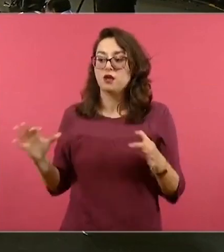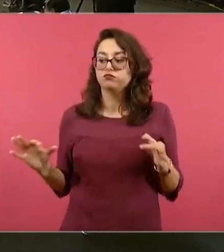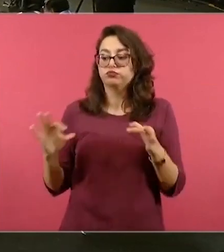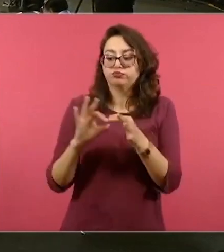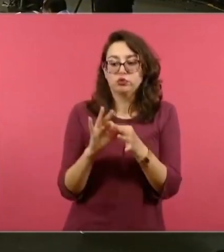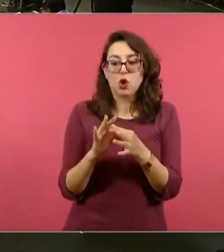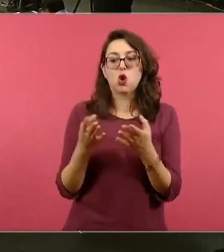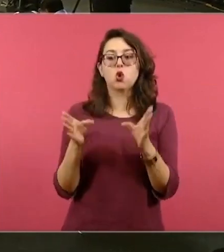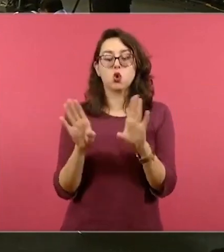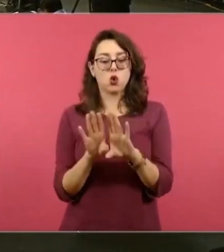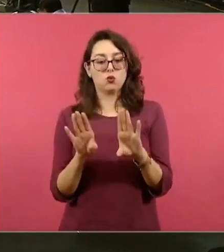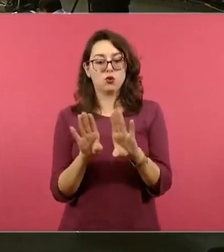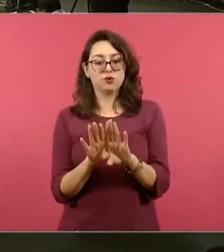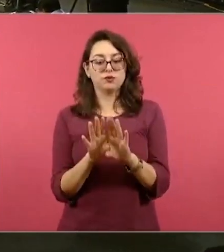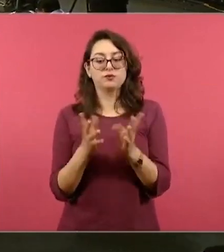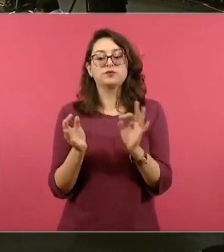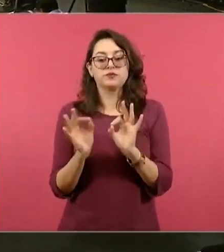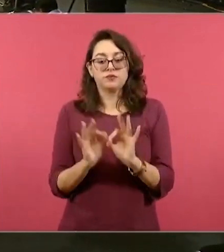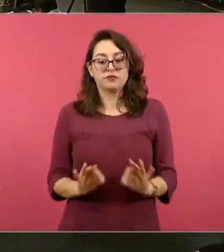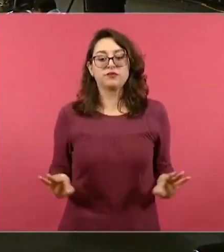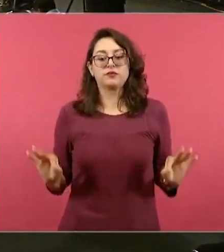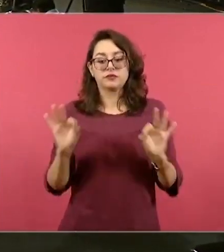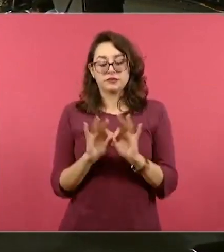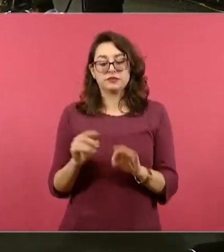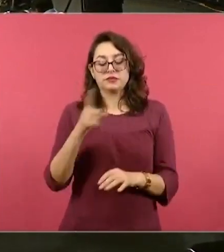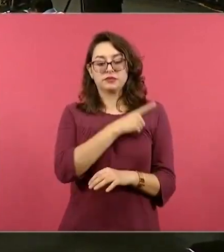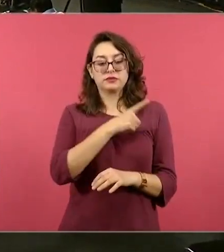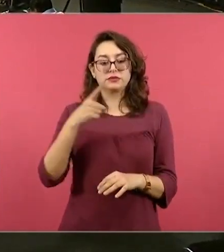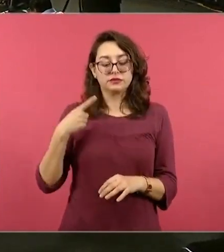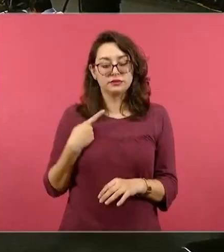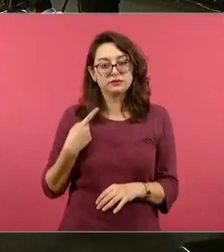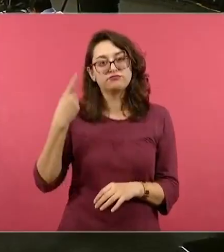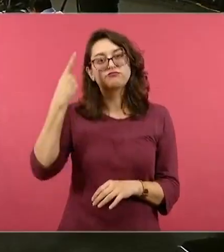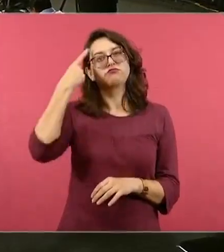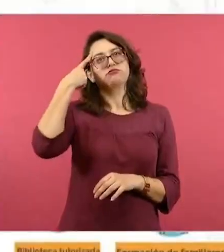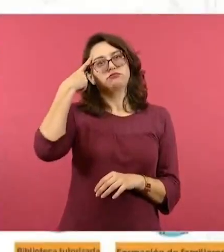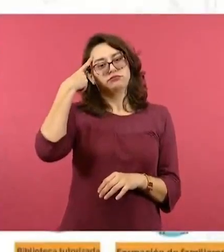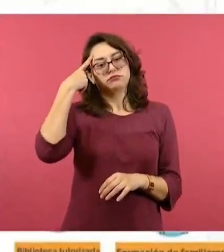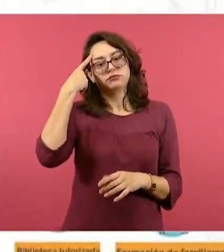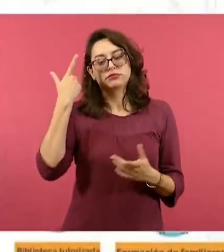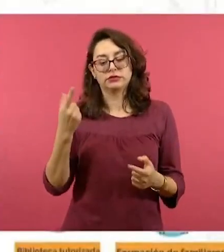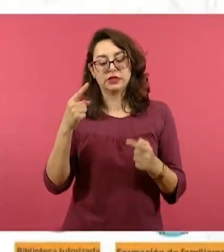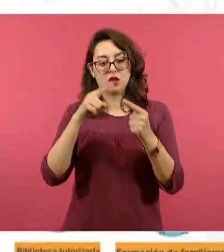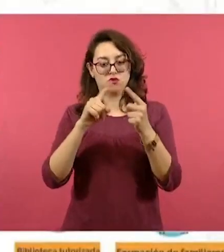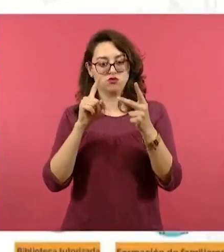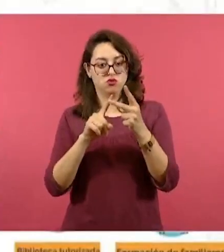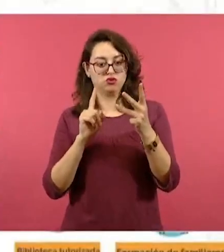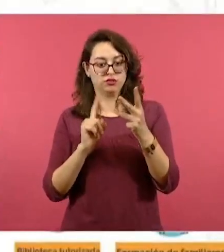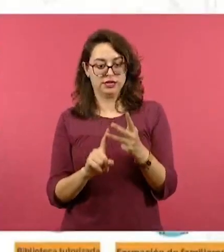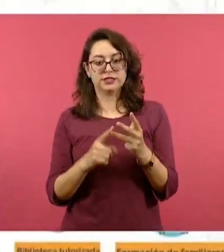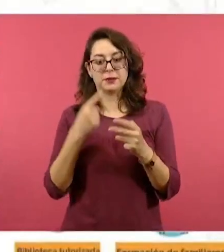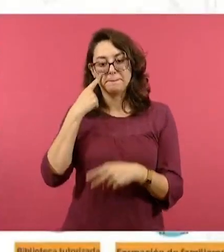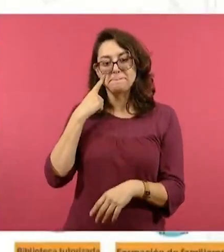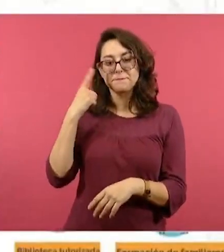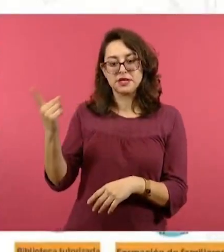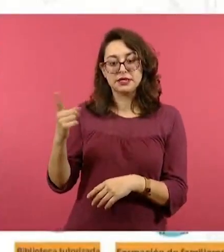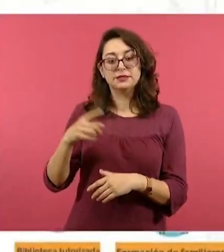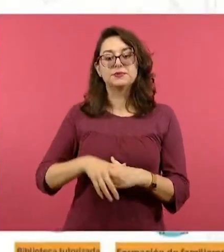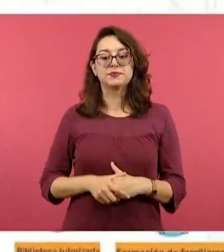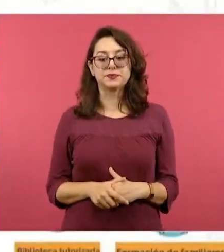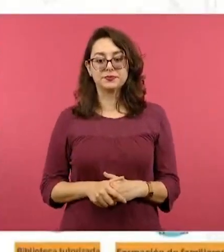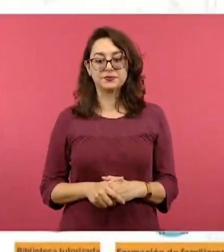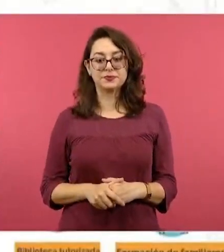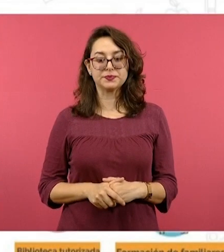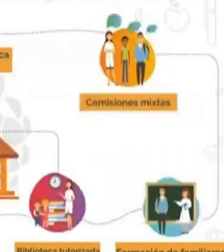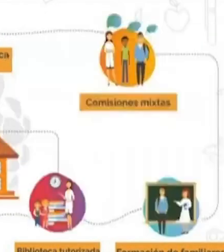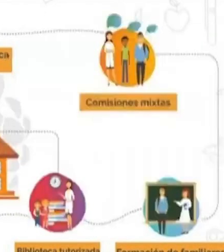Es importante recalcar que estamos trabajando en tres diferentes escenarios. ¿Cuáles son estos escenarios? El primer, obviamente, es el aula, después